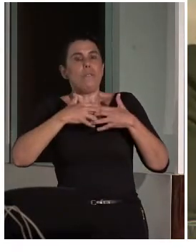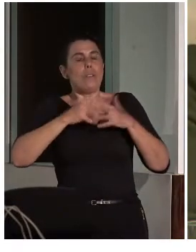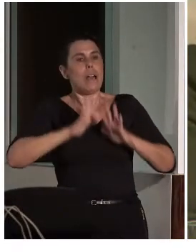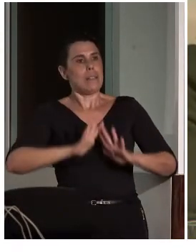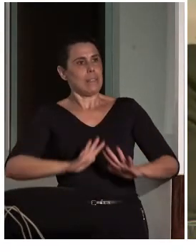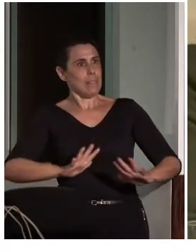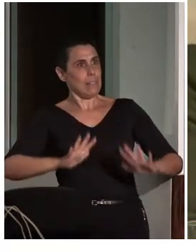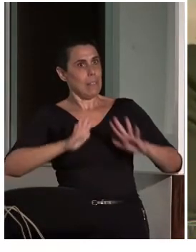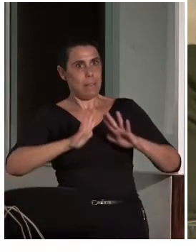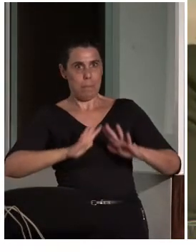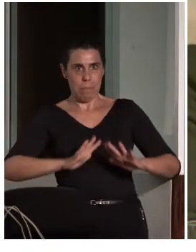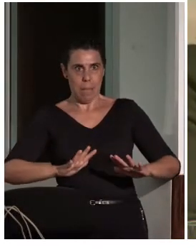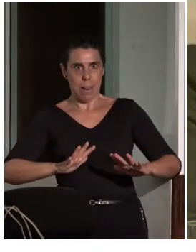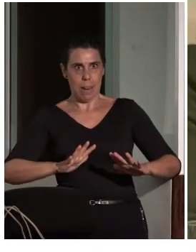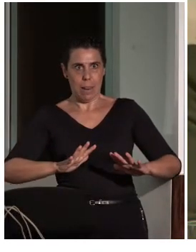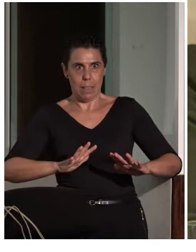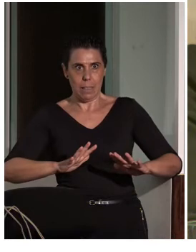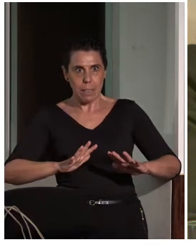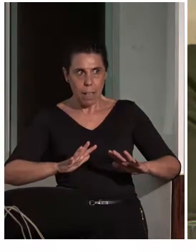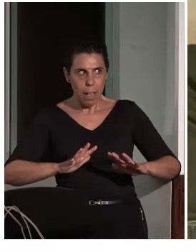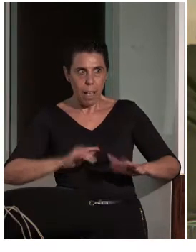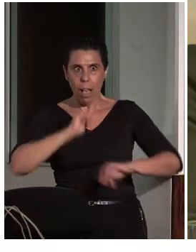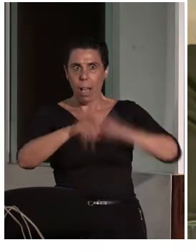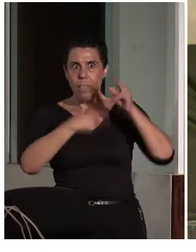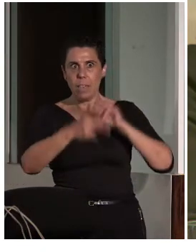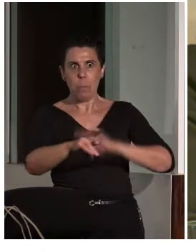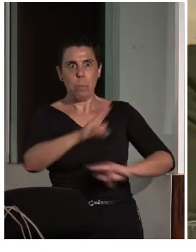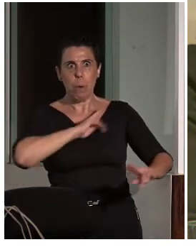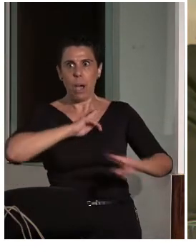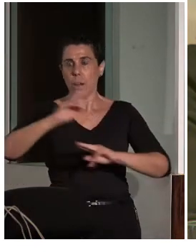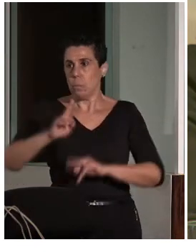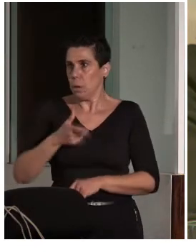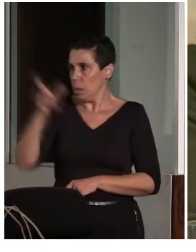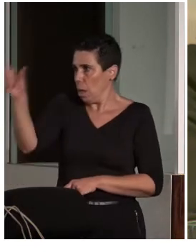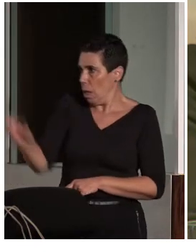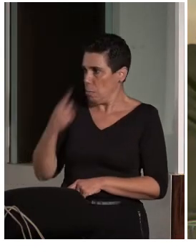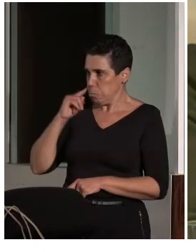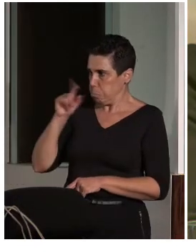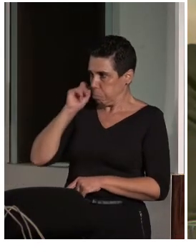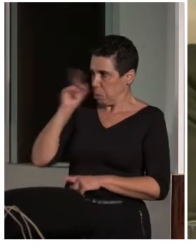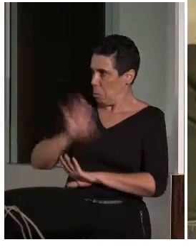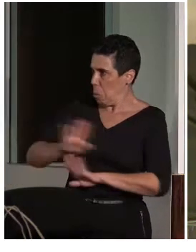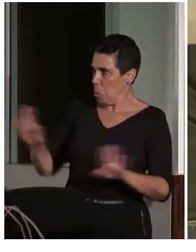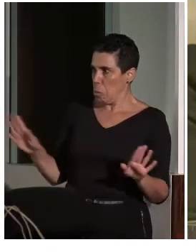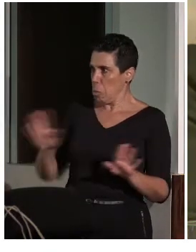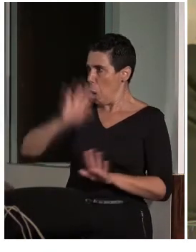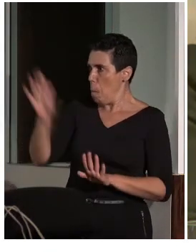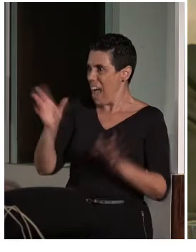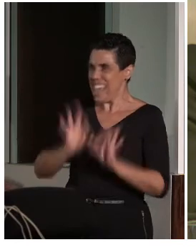Una verdadera barbaridad después. Dice, es que a vosotros no se os nota nada. Y ya me dejó planchado.